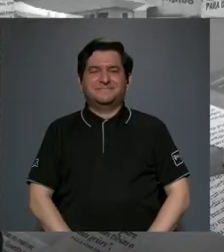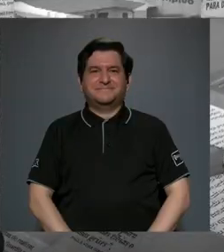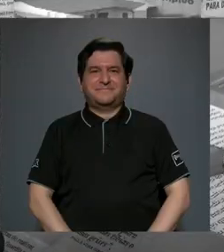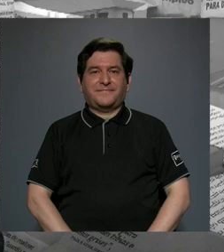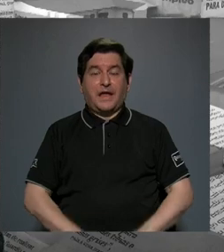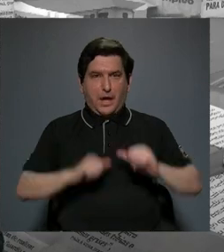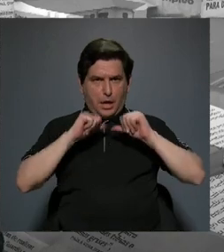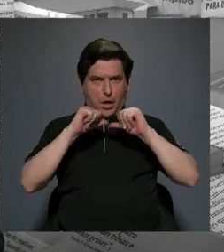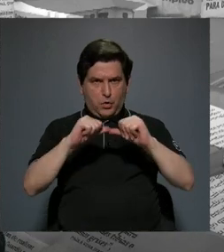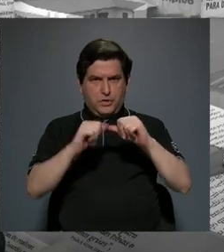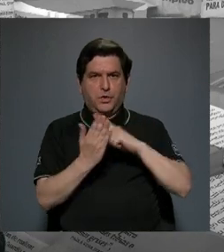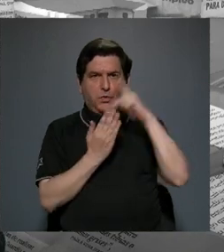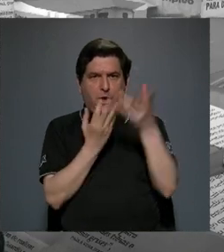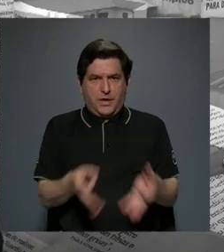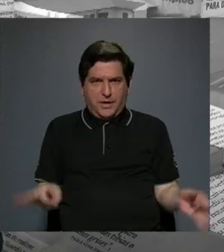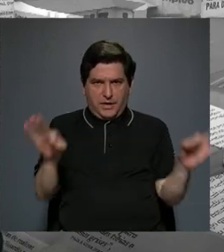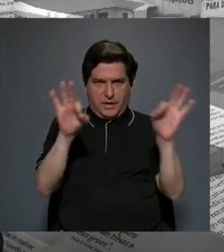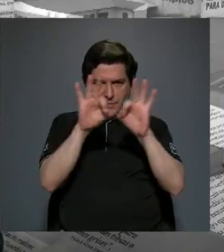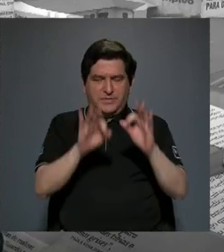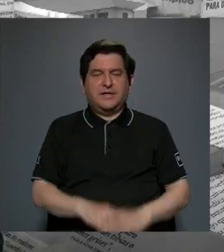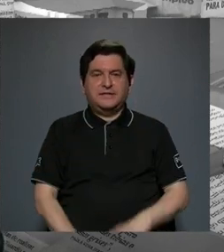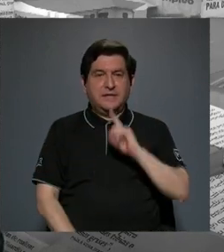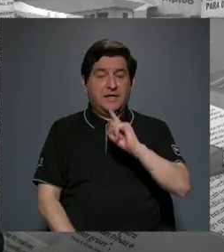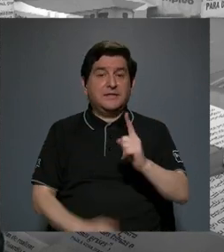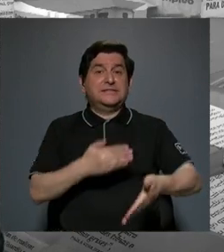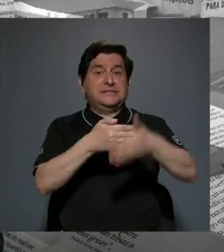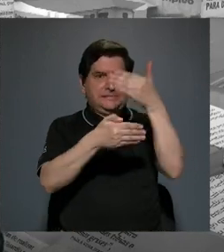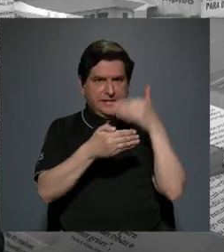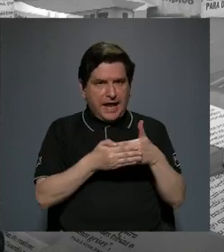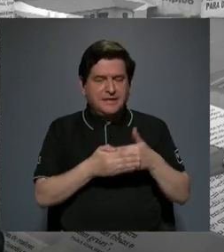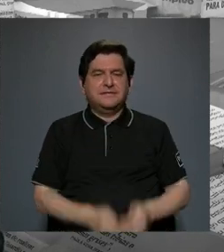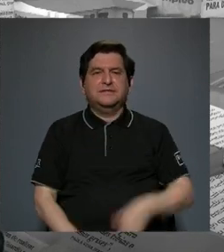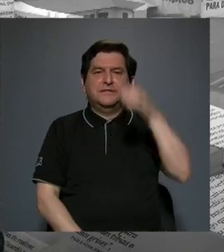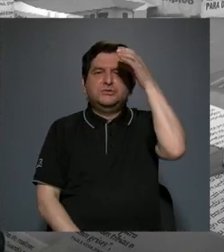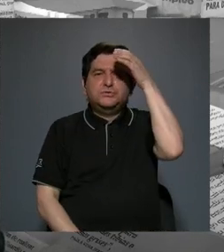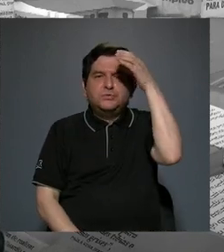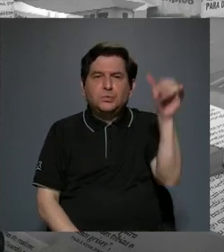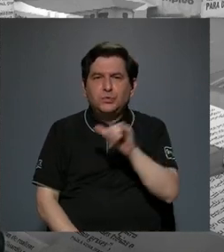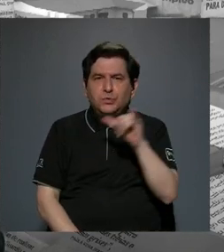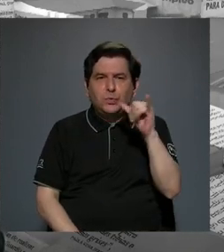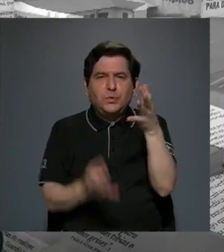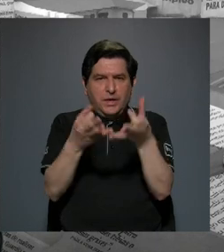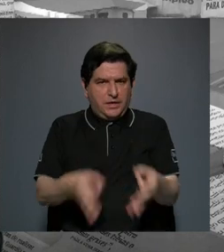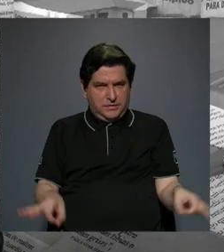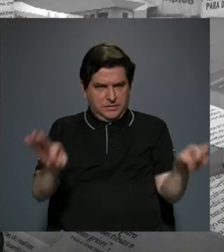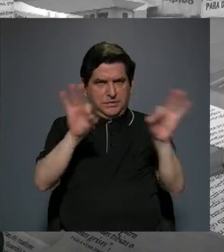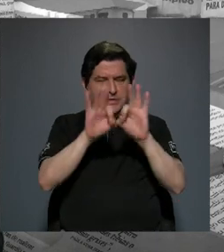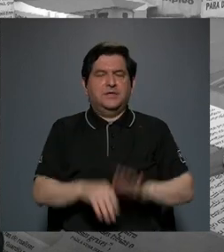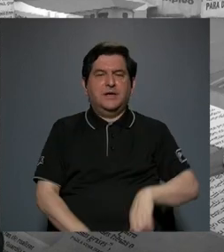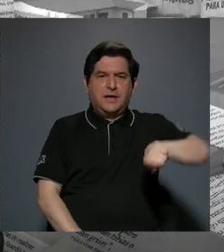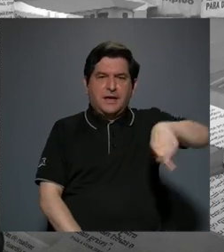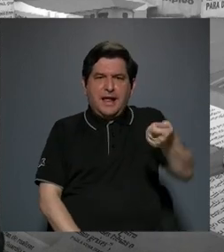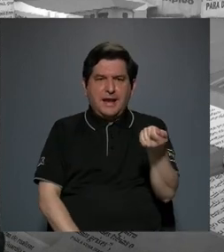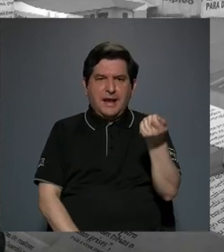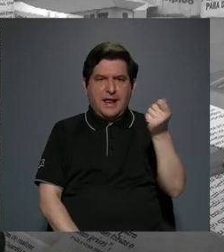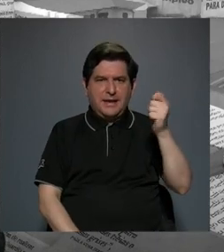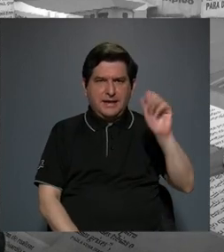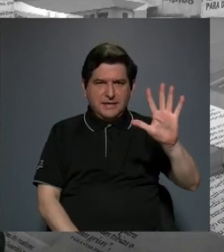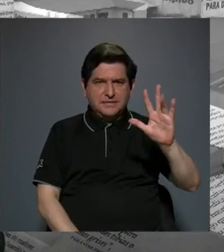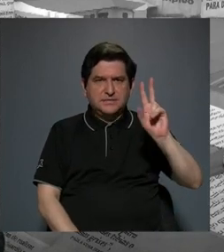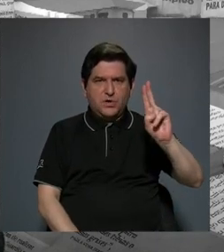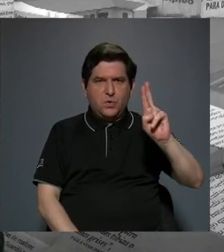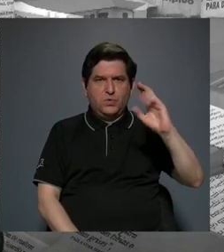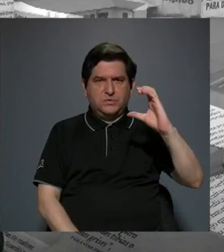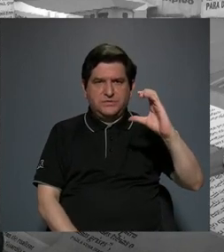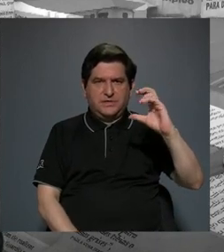Estamos de regreso con lo que importa y como lo dijimos al inicio, la cultura también importa, el Canal 15, la Universidad de